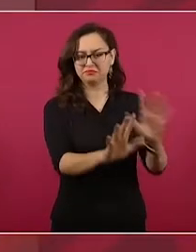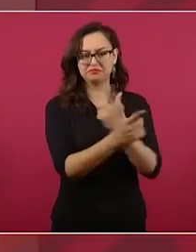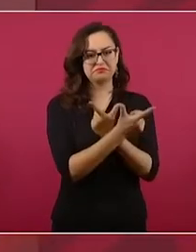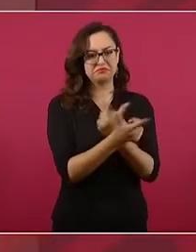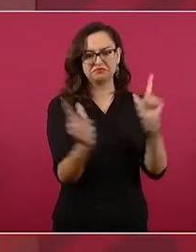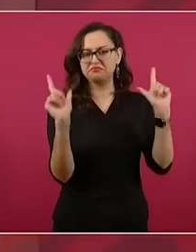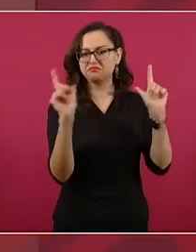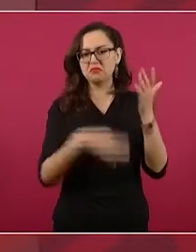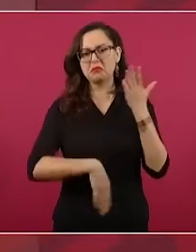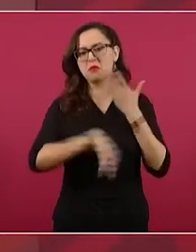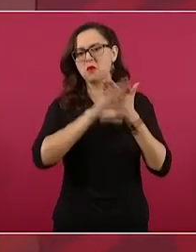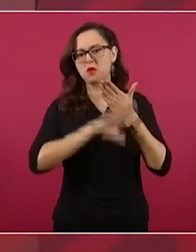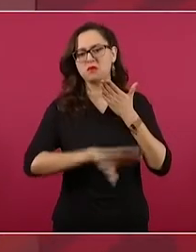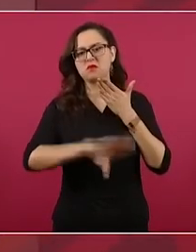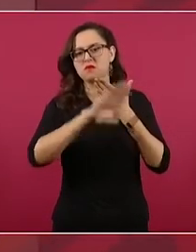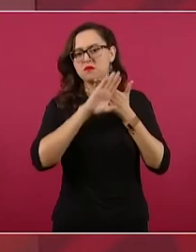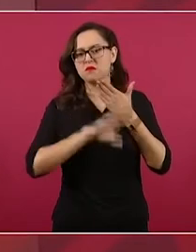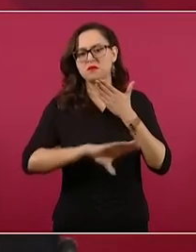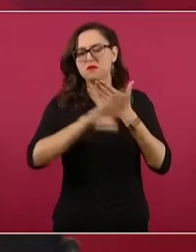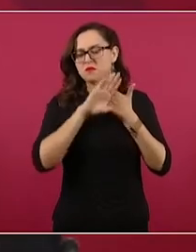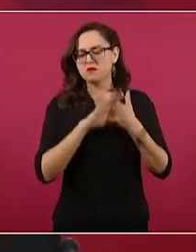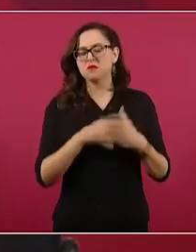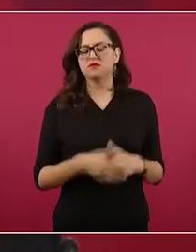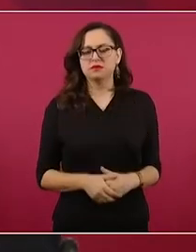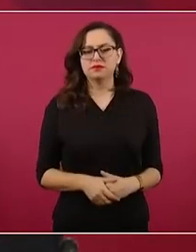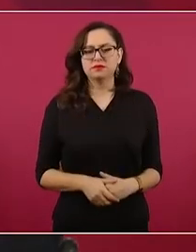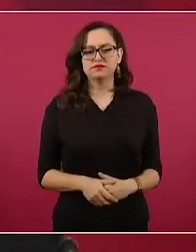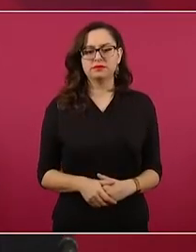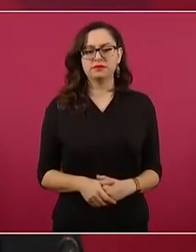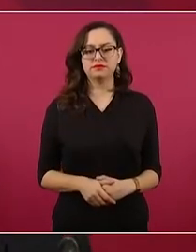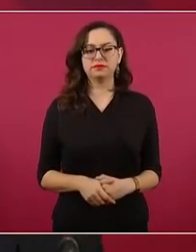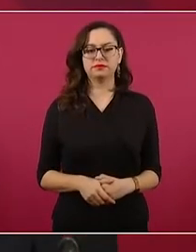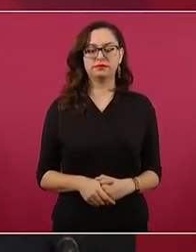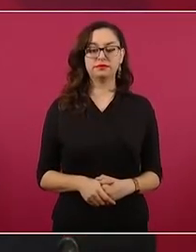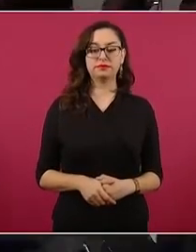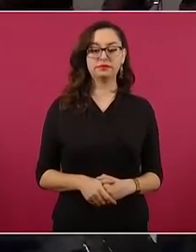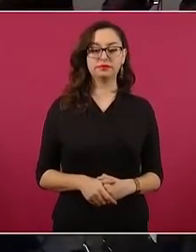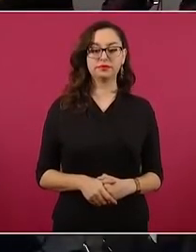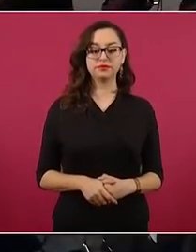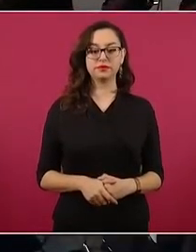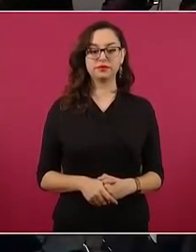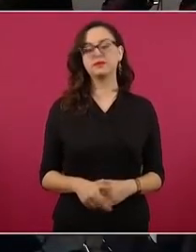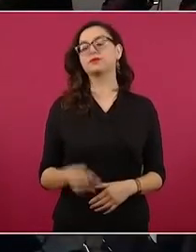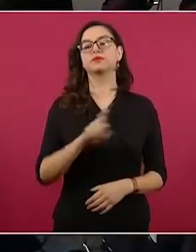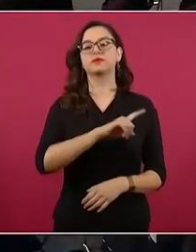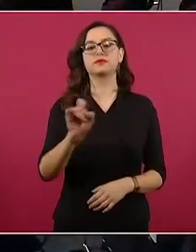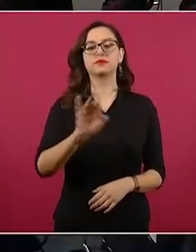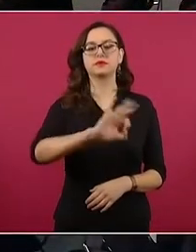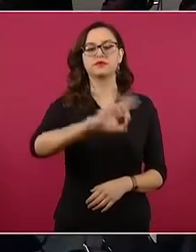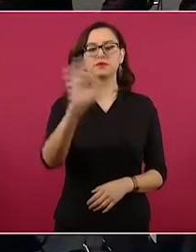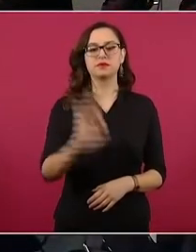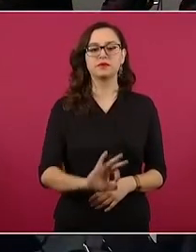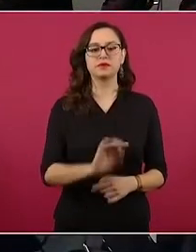libertad absoluta, completa.